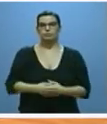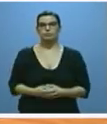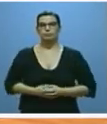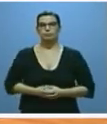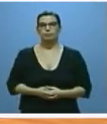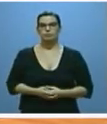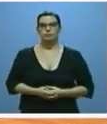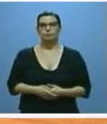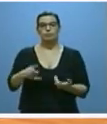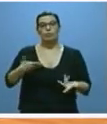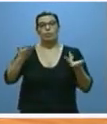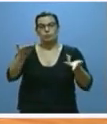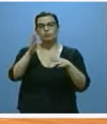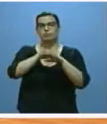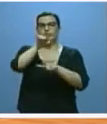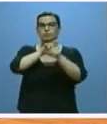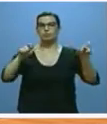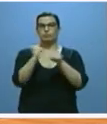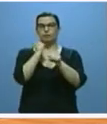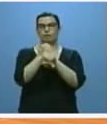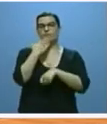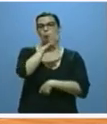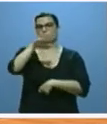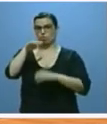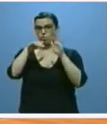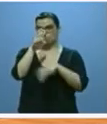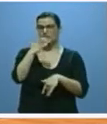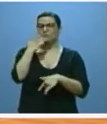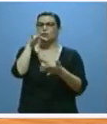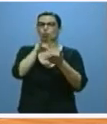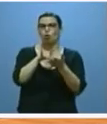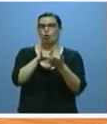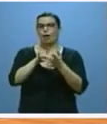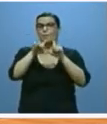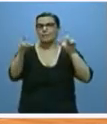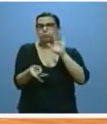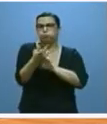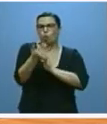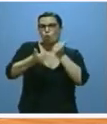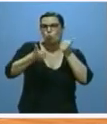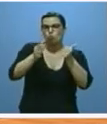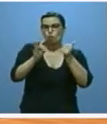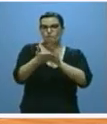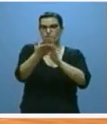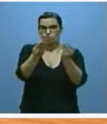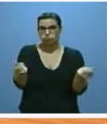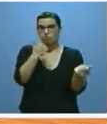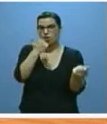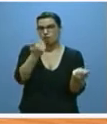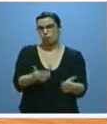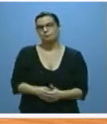las ayudas a trabajadores mayores de 55 años en casos de procedimiento concursal o de insolvencia empresarial.